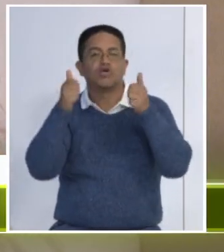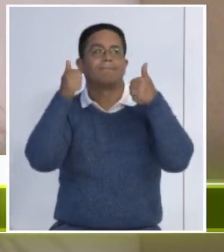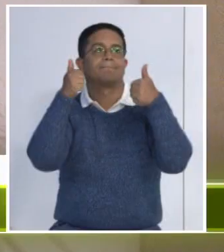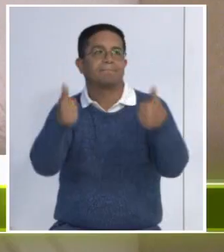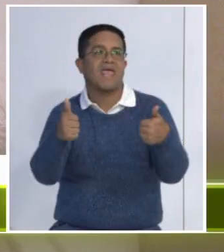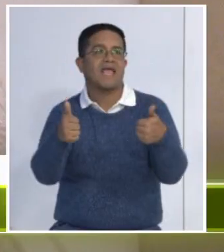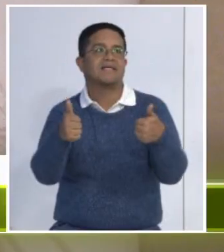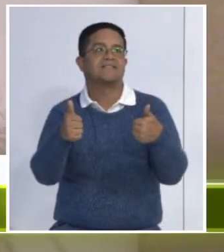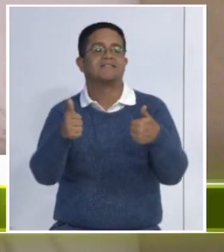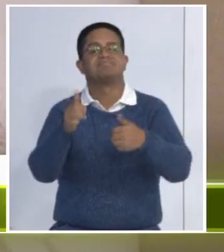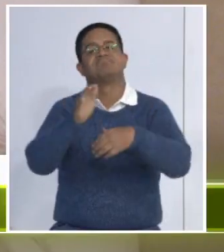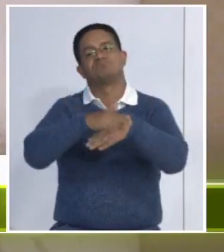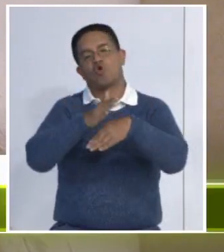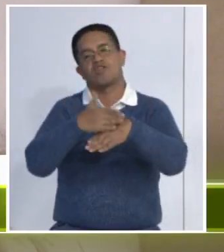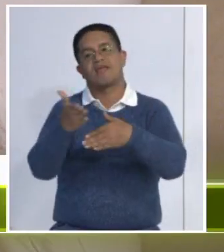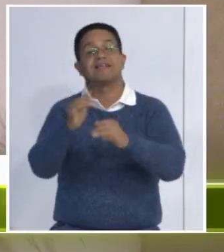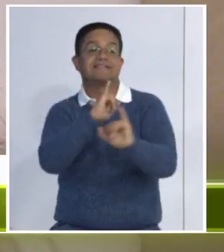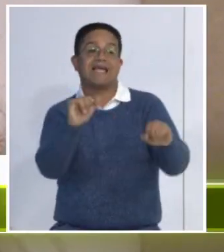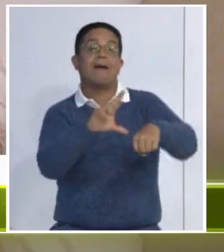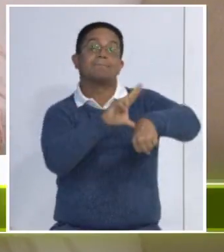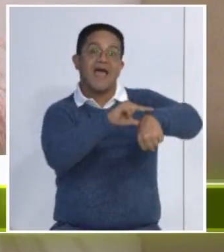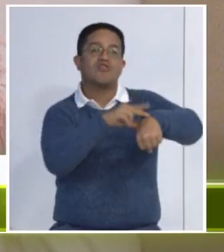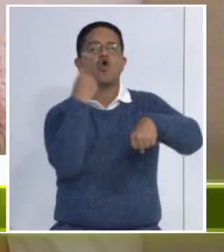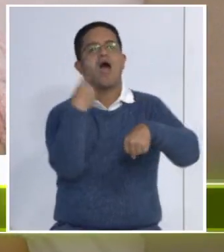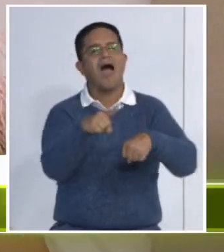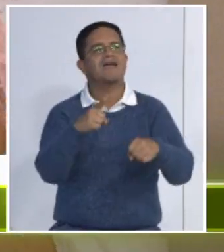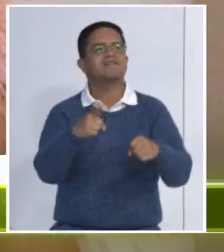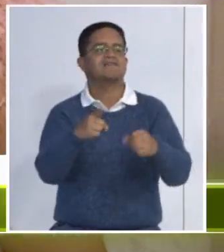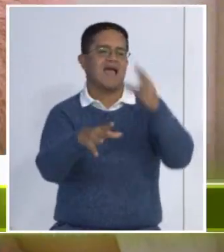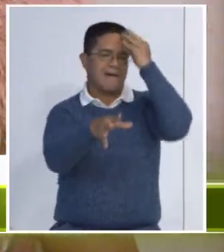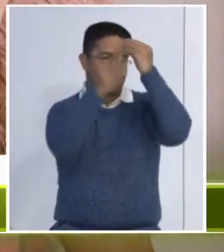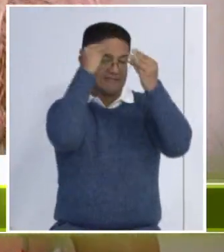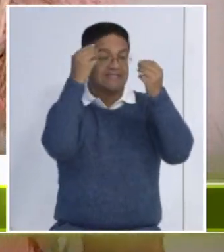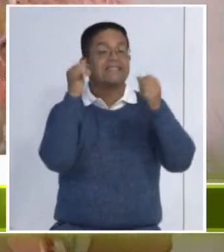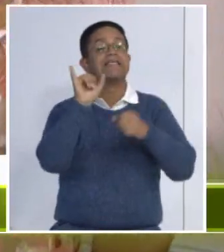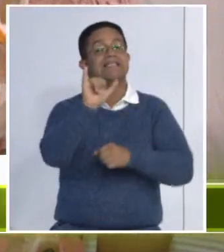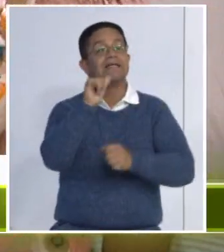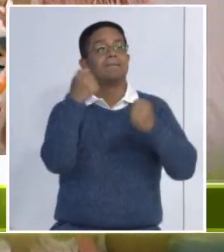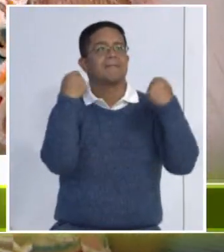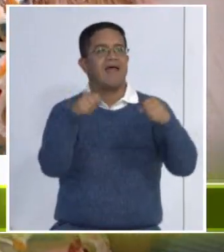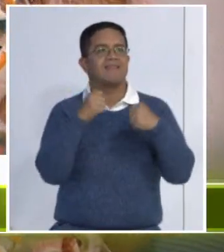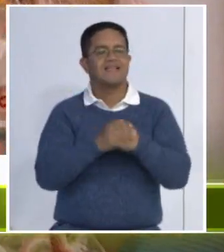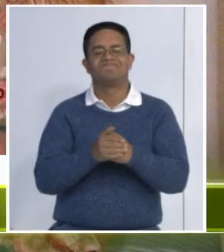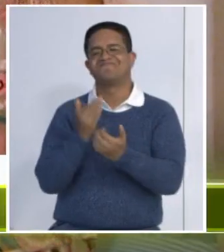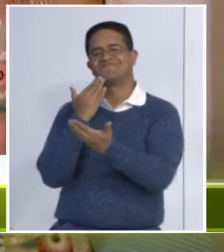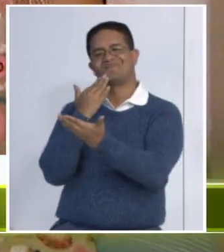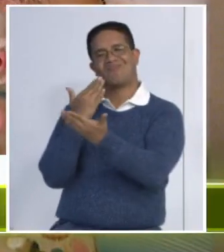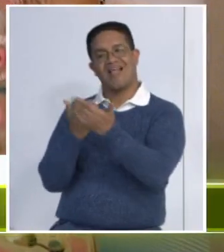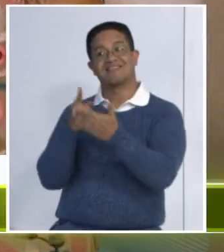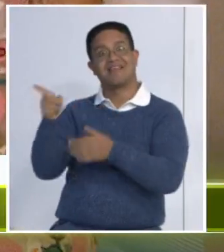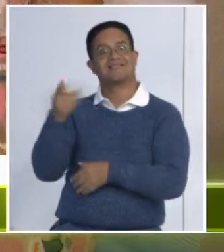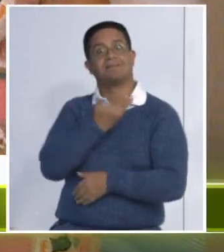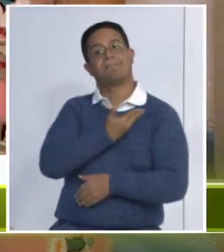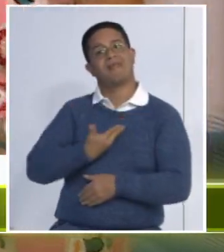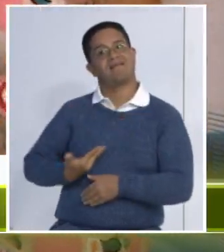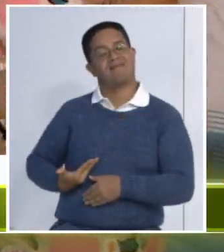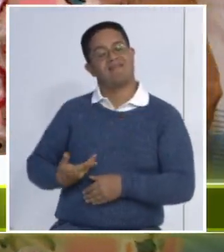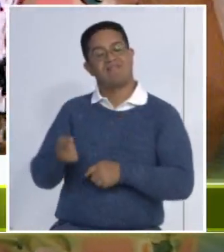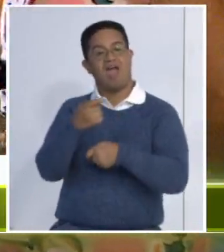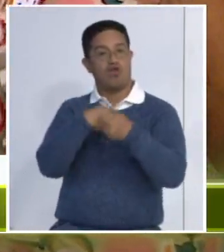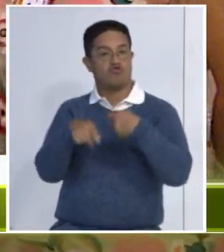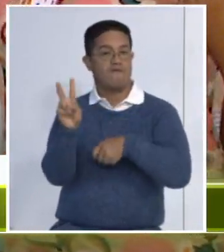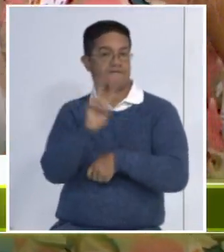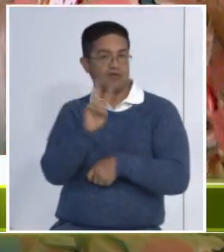asociada a nuestras sociedades. Muchísimas gracias. Conversábamos entonces con la doctora Gabriela Ibedaca. Ella es presidenta de la Sociedad